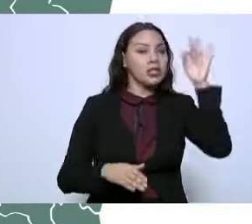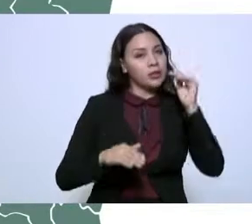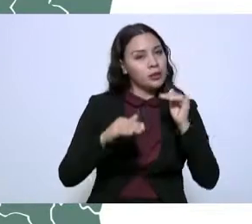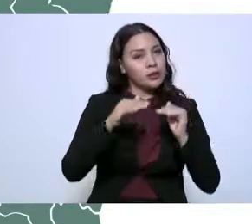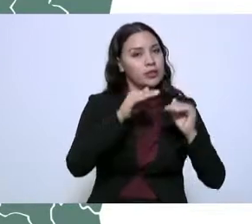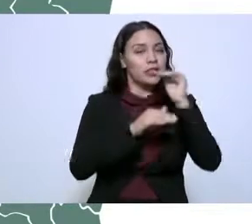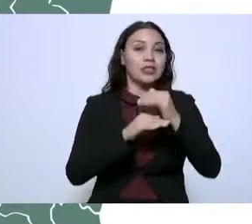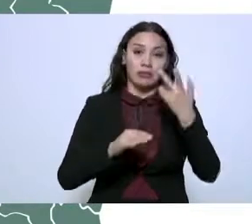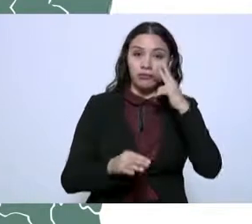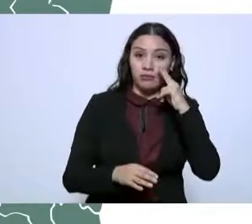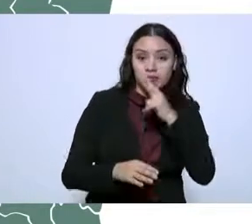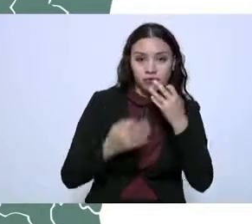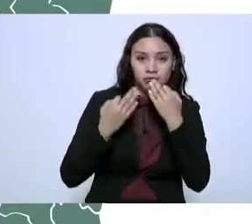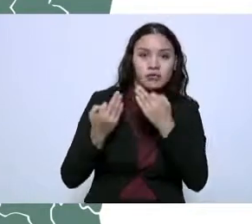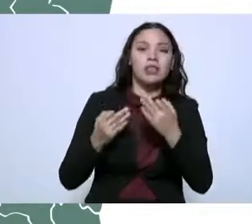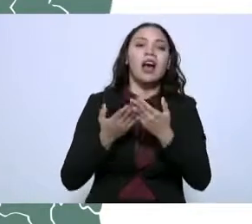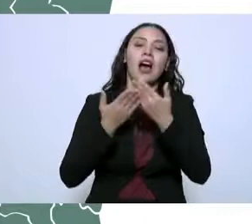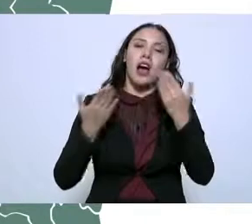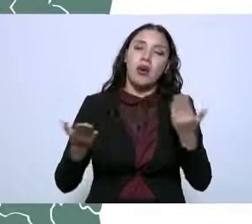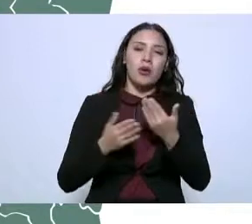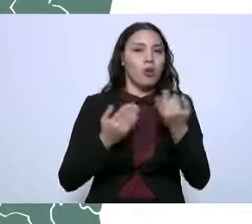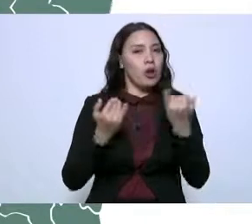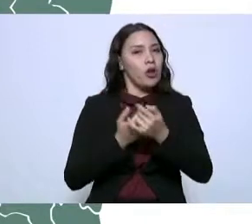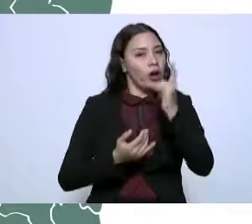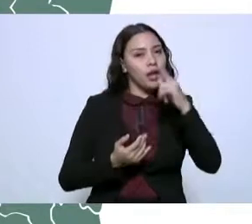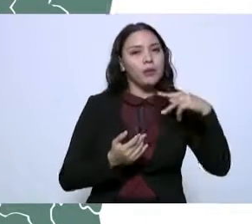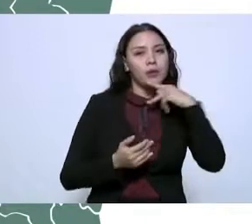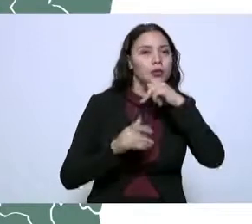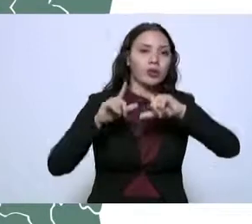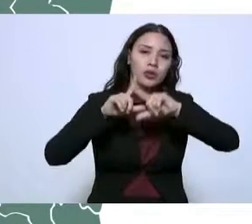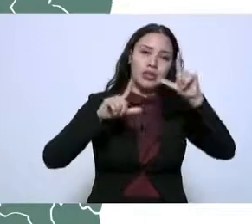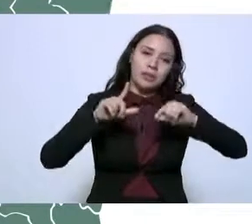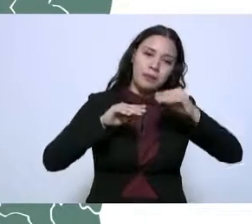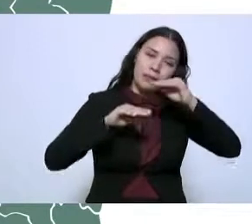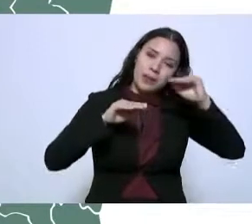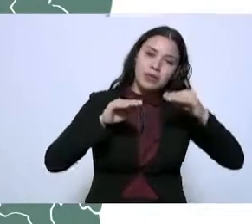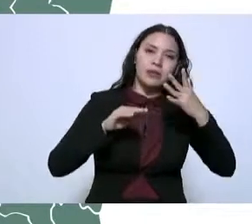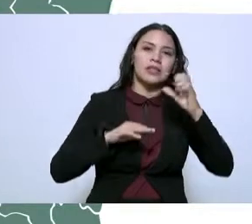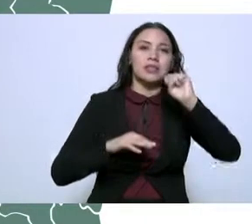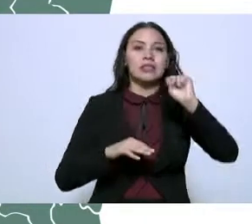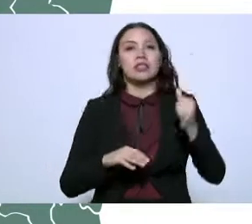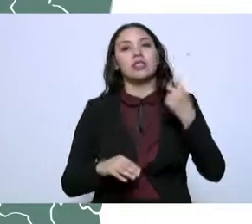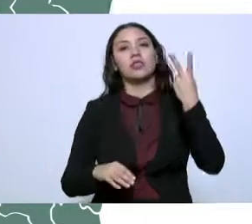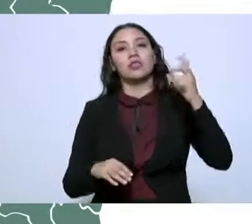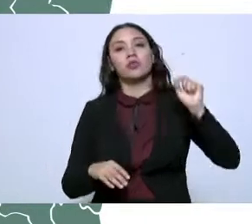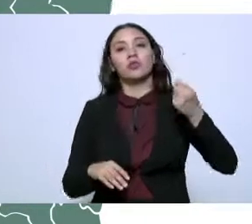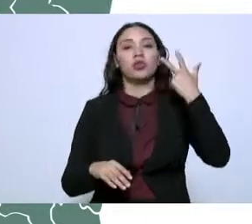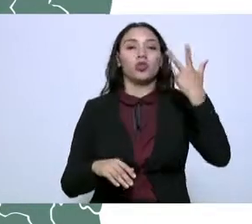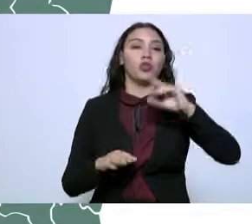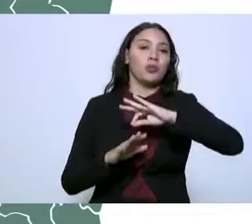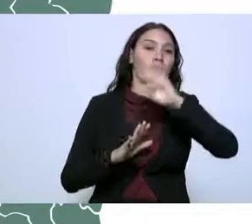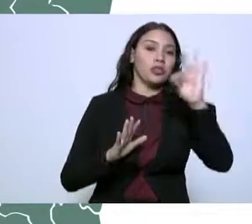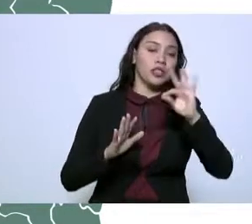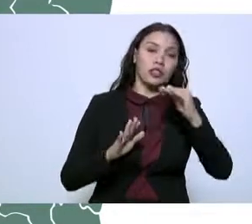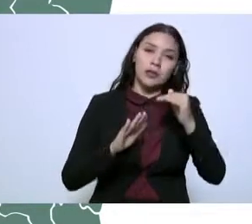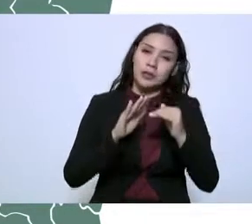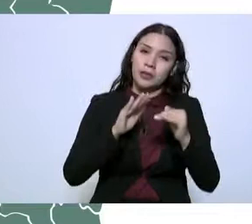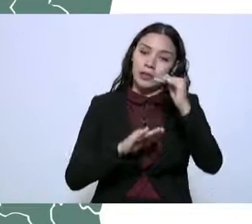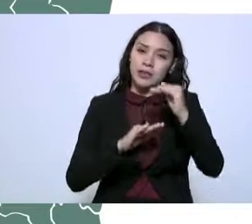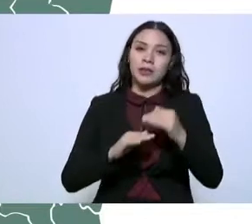términos reales y en el resto del país en 62.8 por ciento de